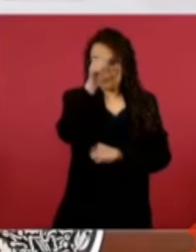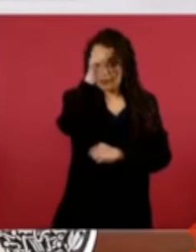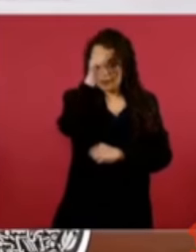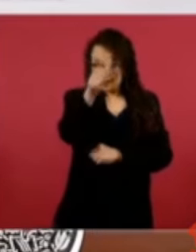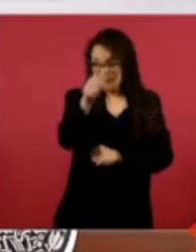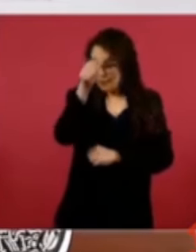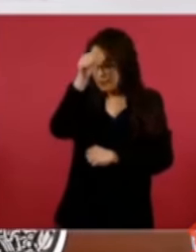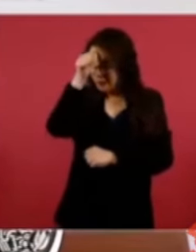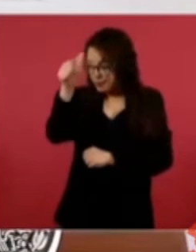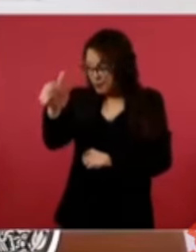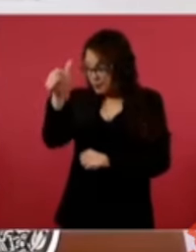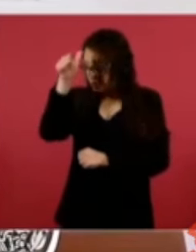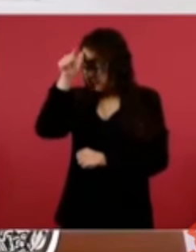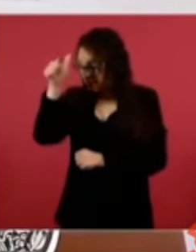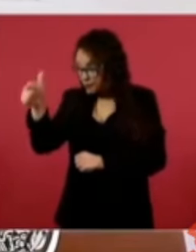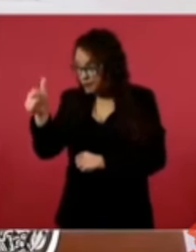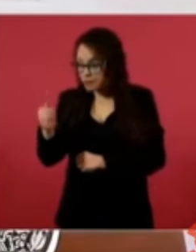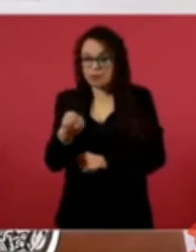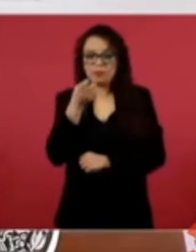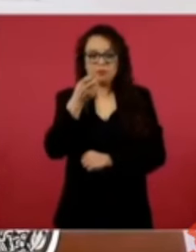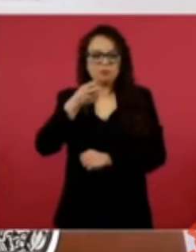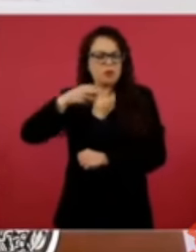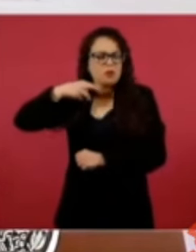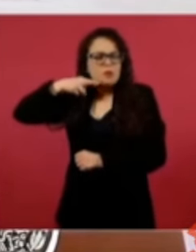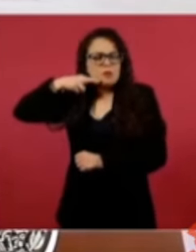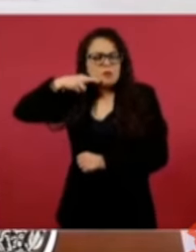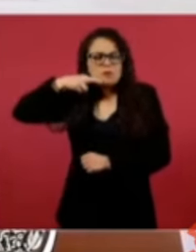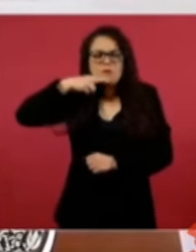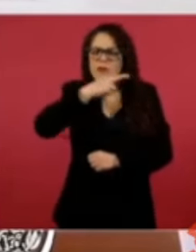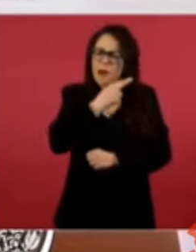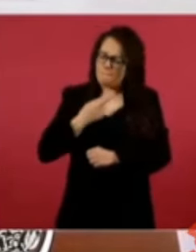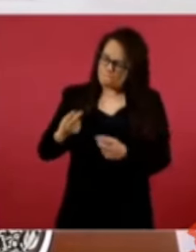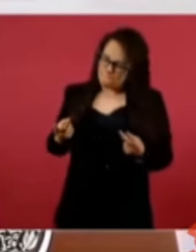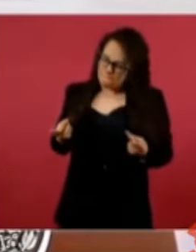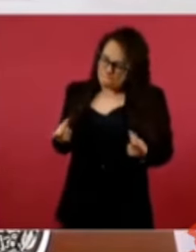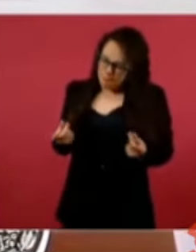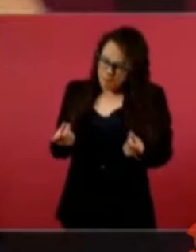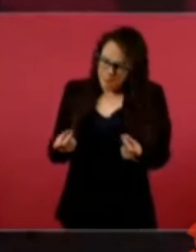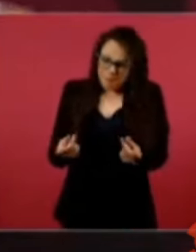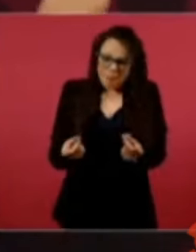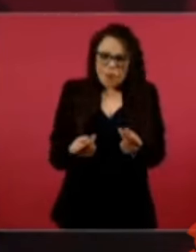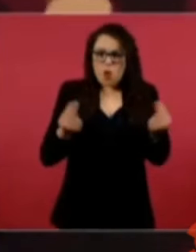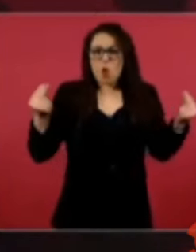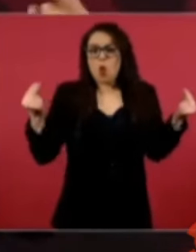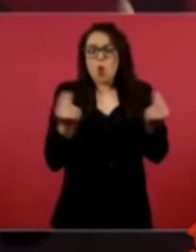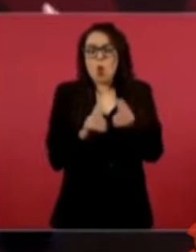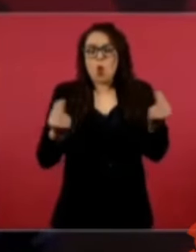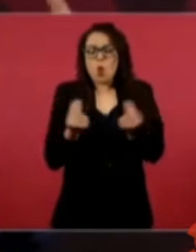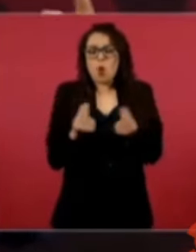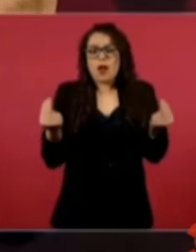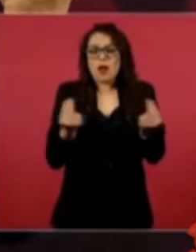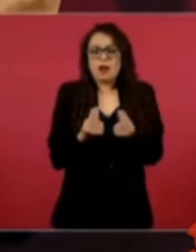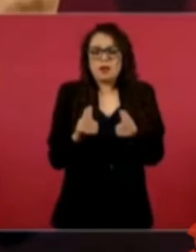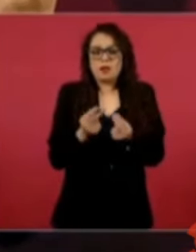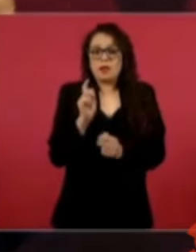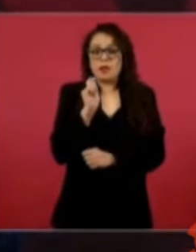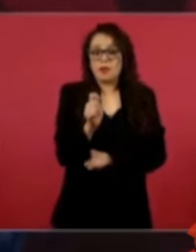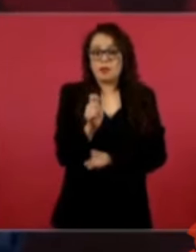así, rápido, con urgencia, es renovar abajo.